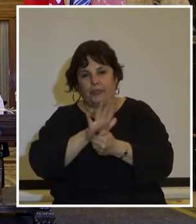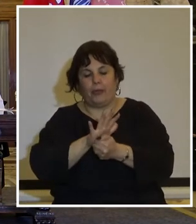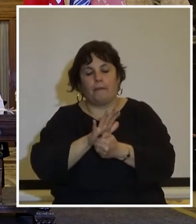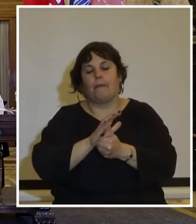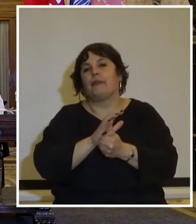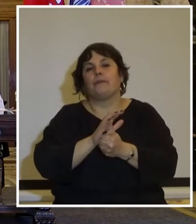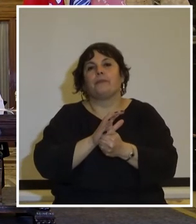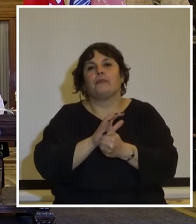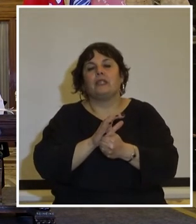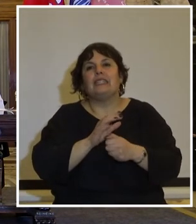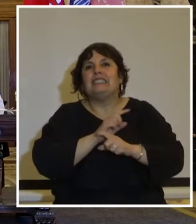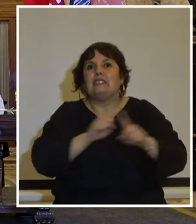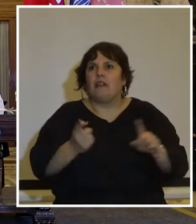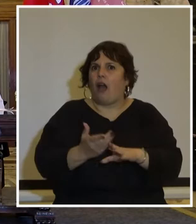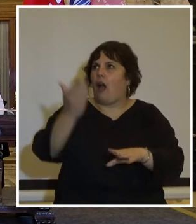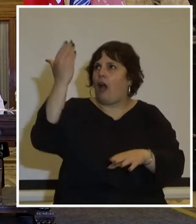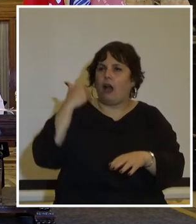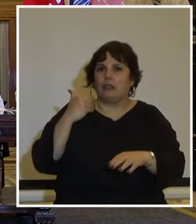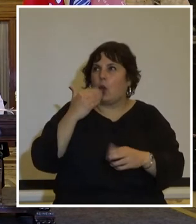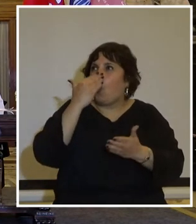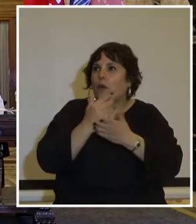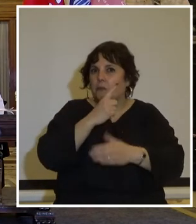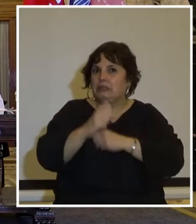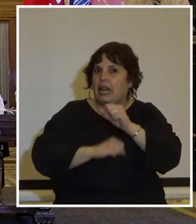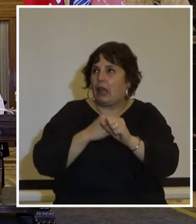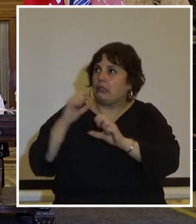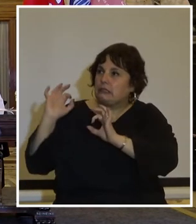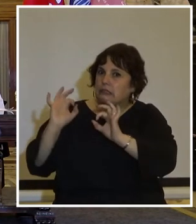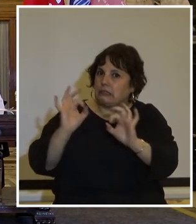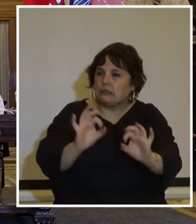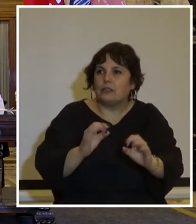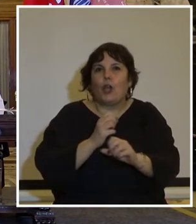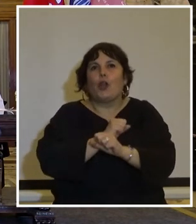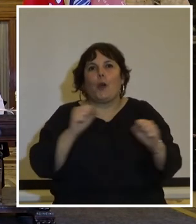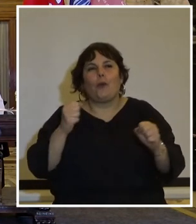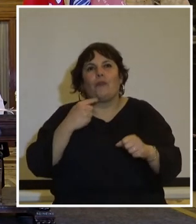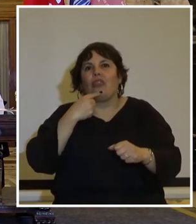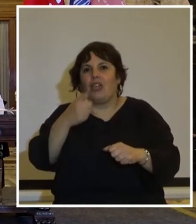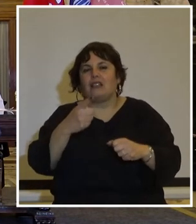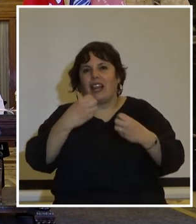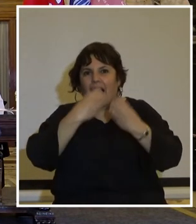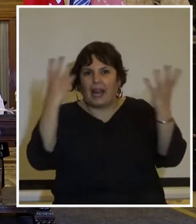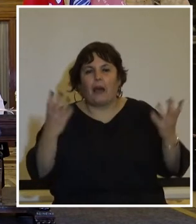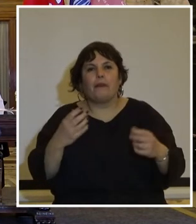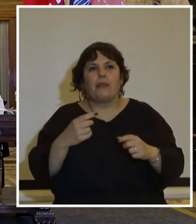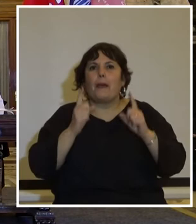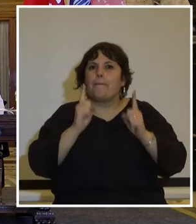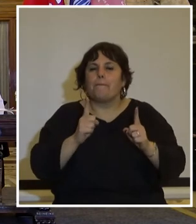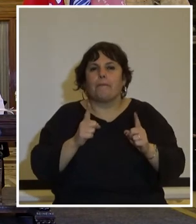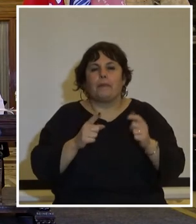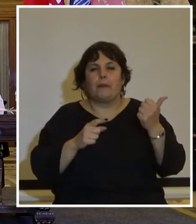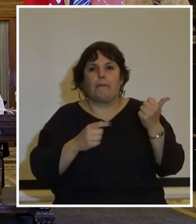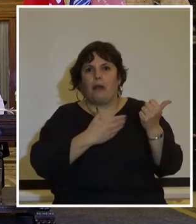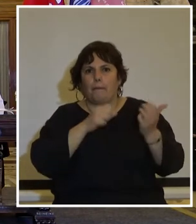-19 sin precedentes en el último siglo no podemos dejar de señalar la gravedad que adoptó la misma nuestro país